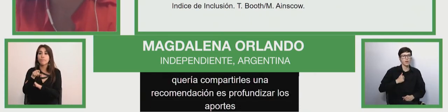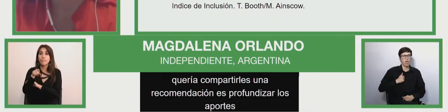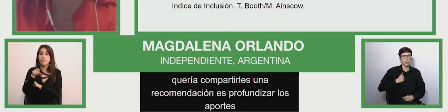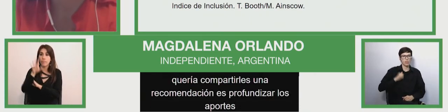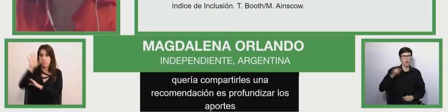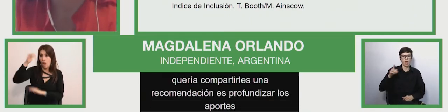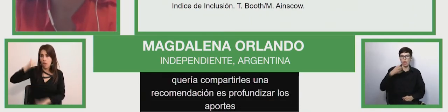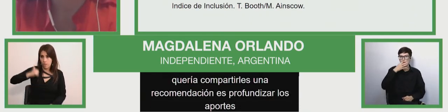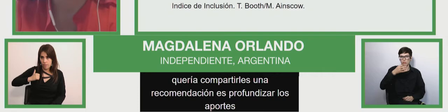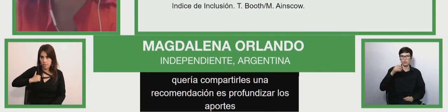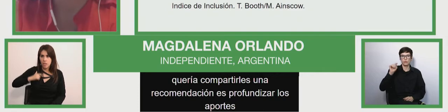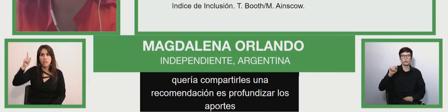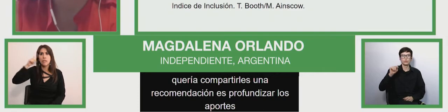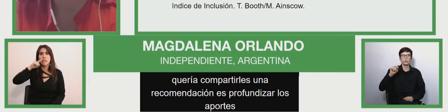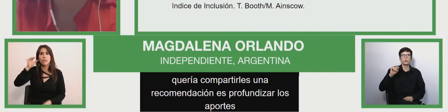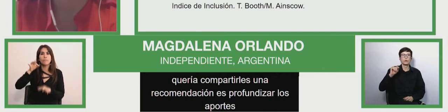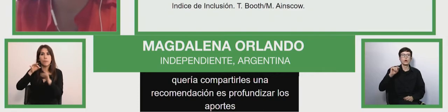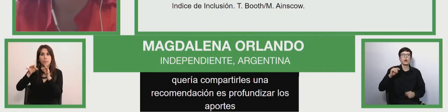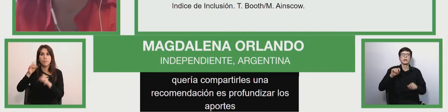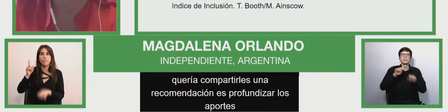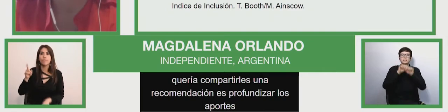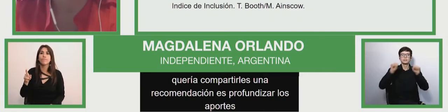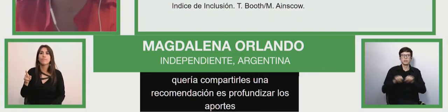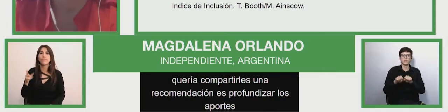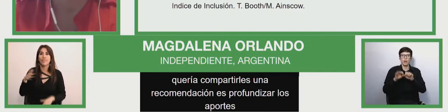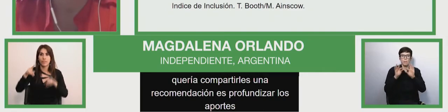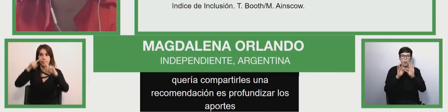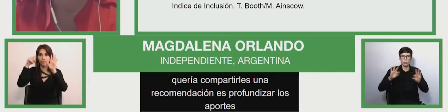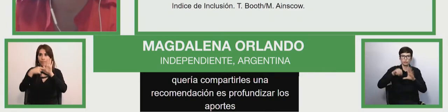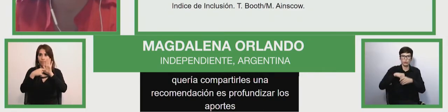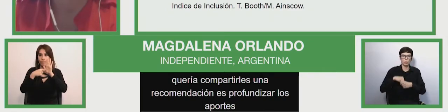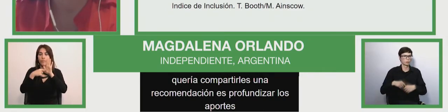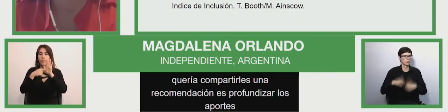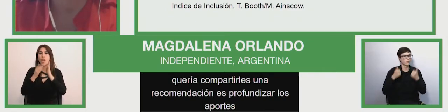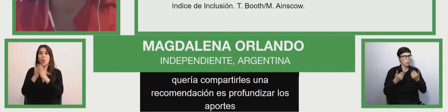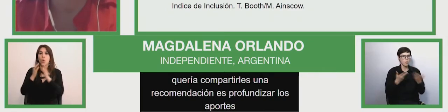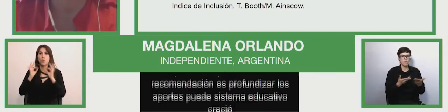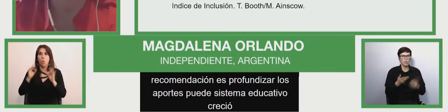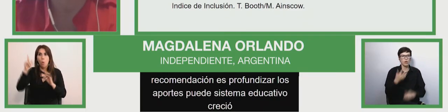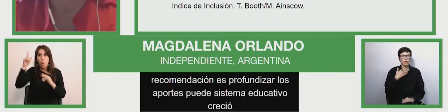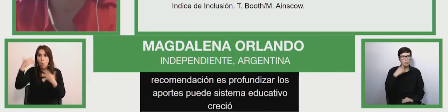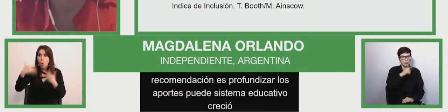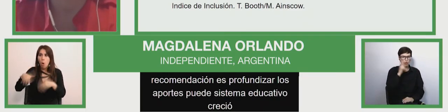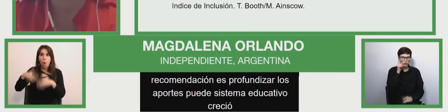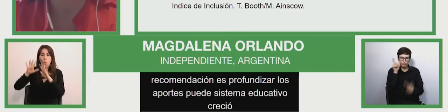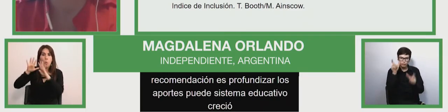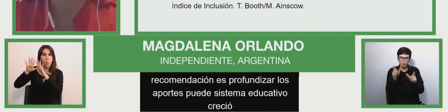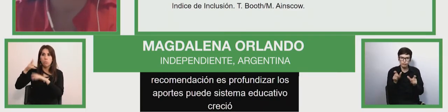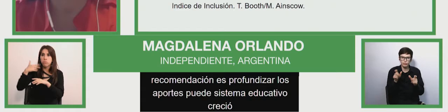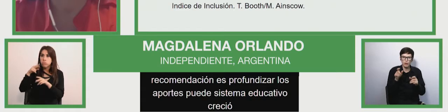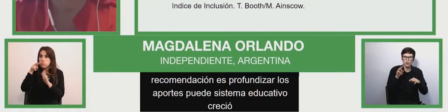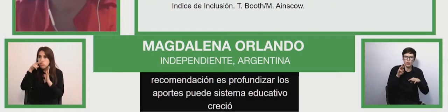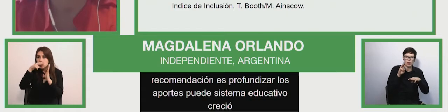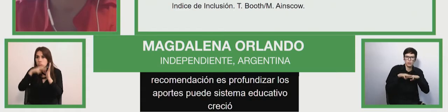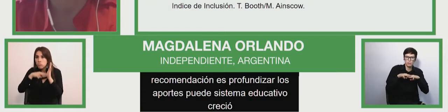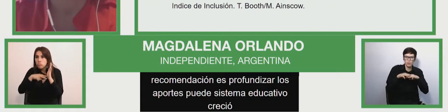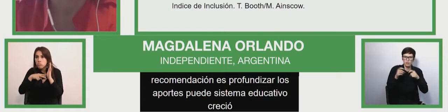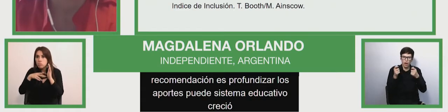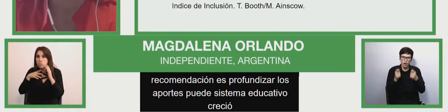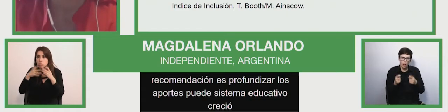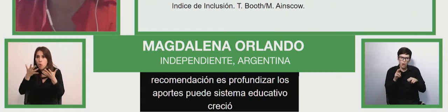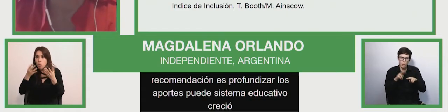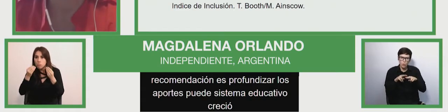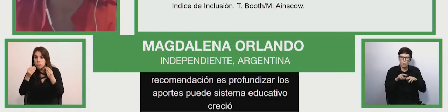cuyo sistema educativo inclusivo demostró éxito, ahí miden de manera muy exhaustiva el sistema en sus diferentes componentes,